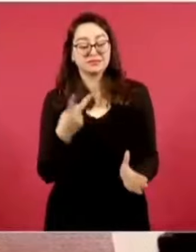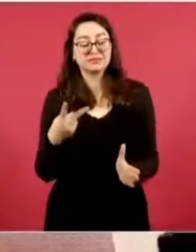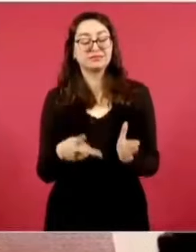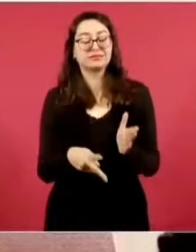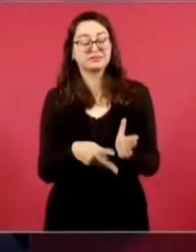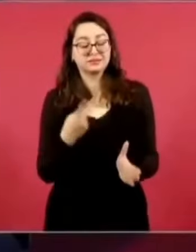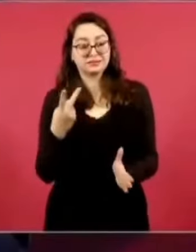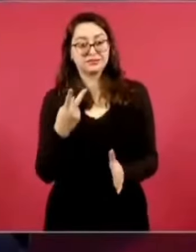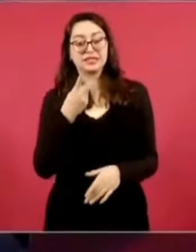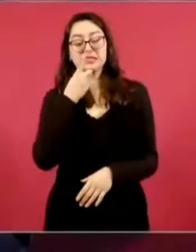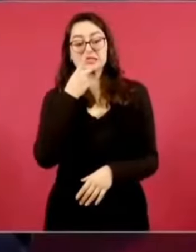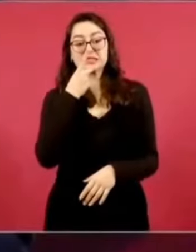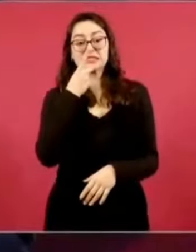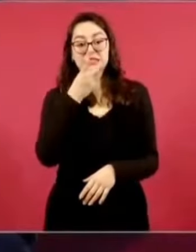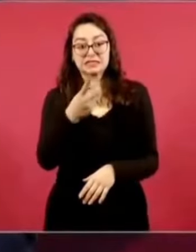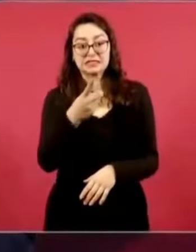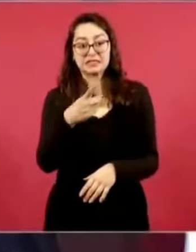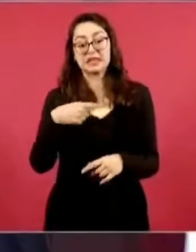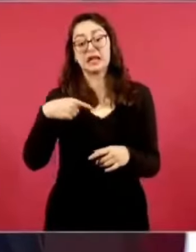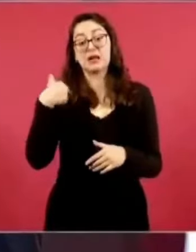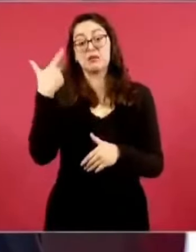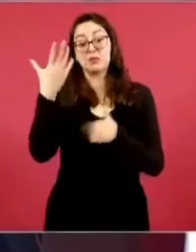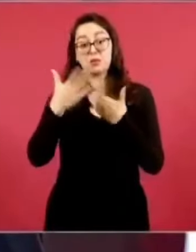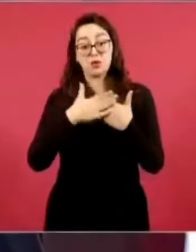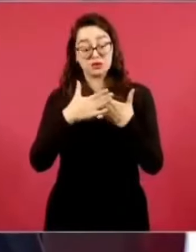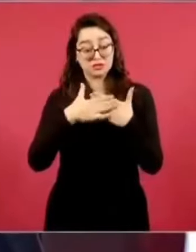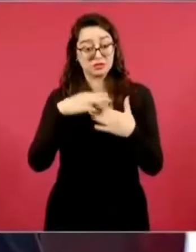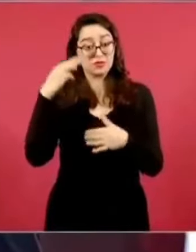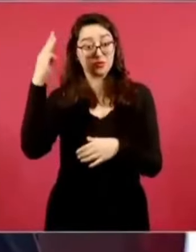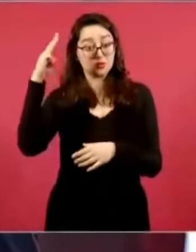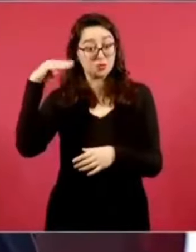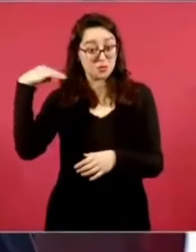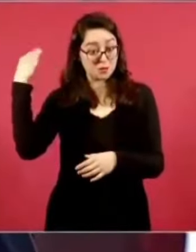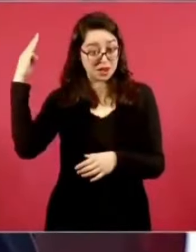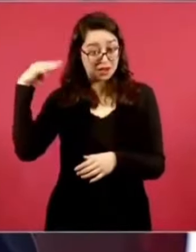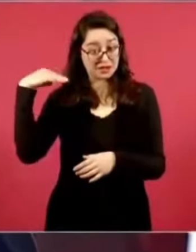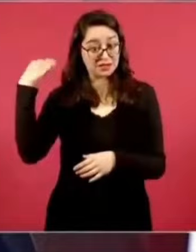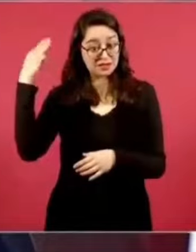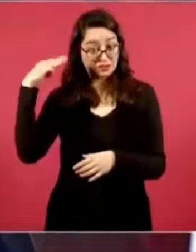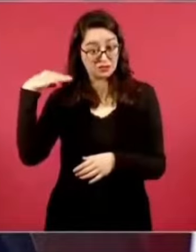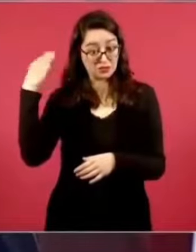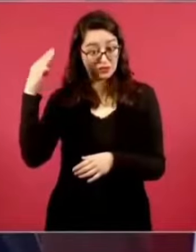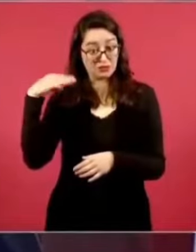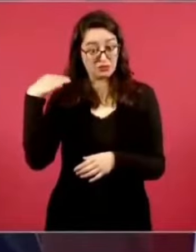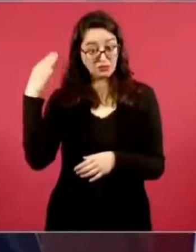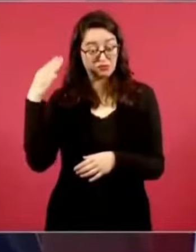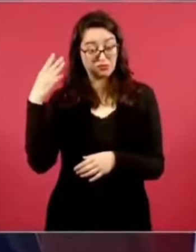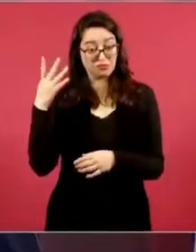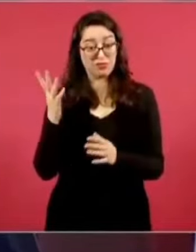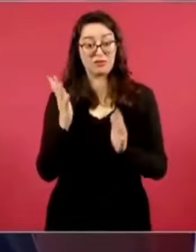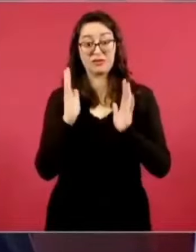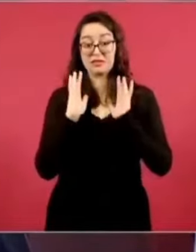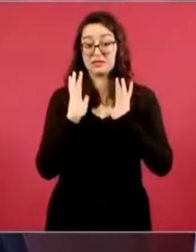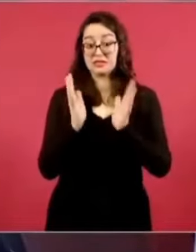el mes de marzo va a estar prácticamente terminado